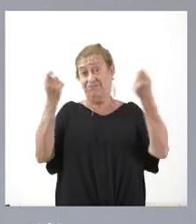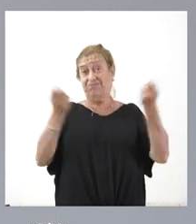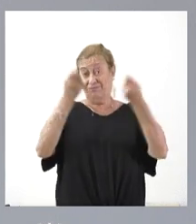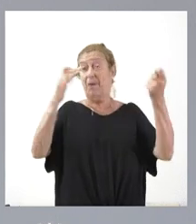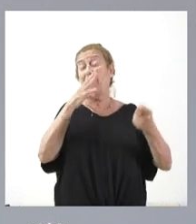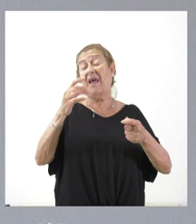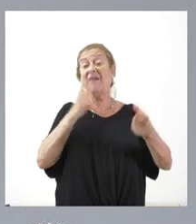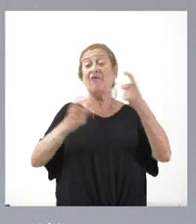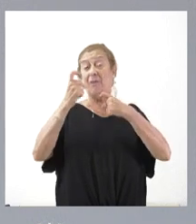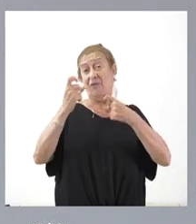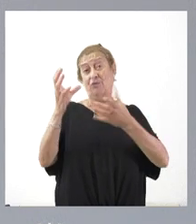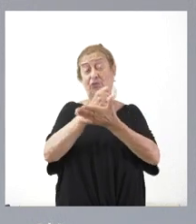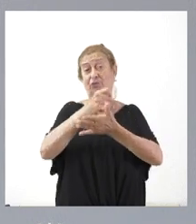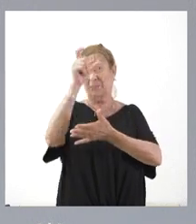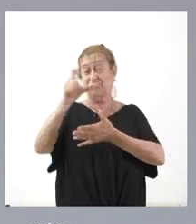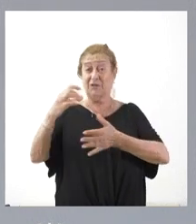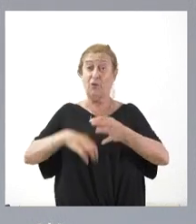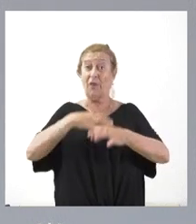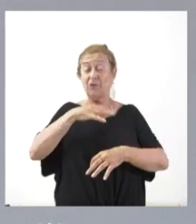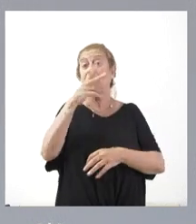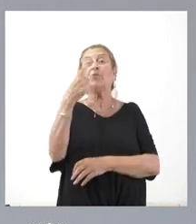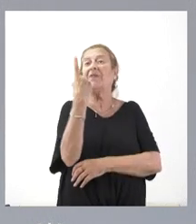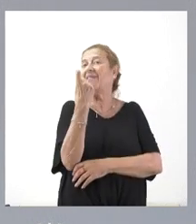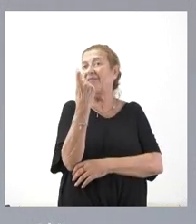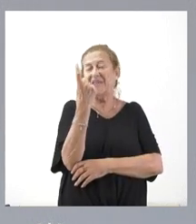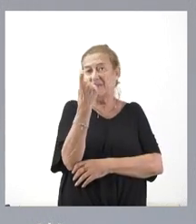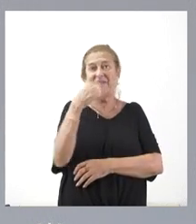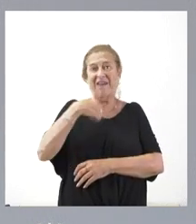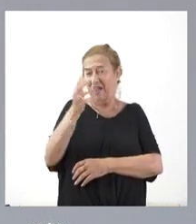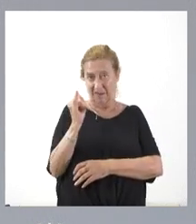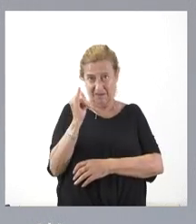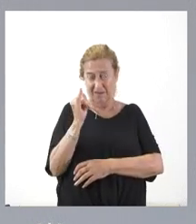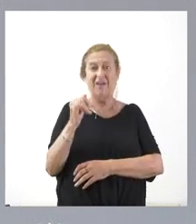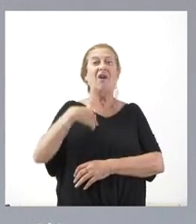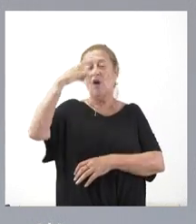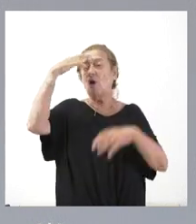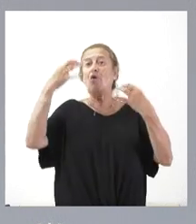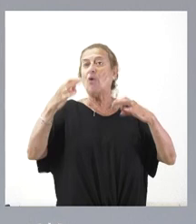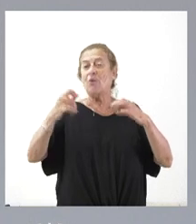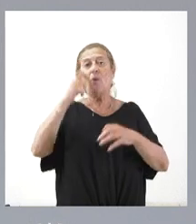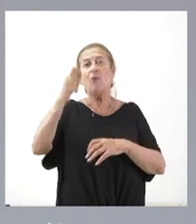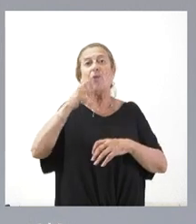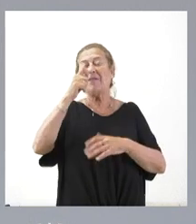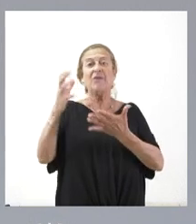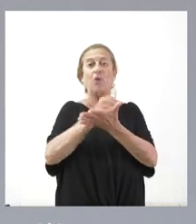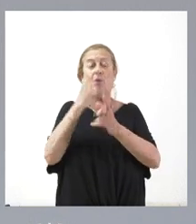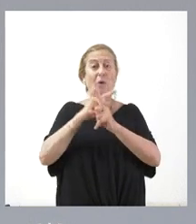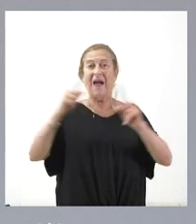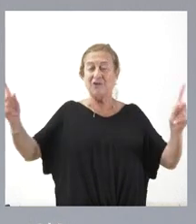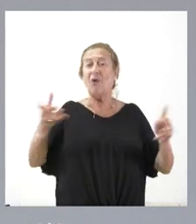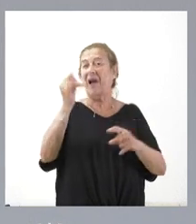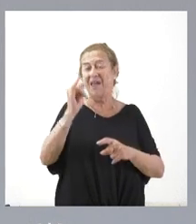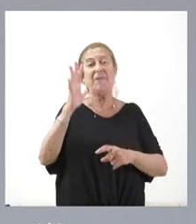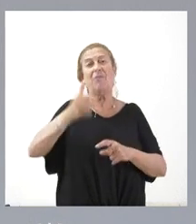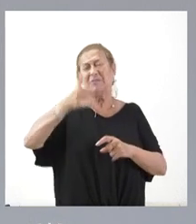de esta información al conjunto de los ciudadanos, porque es una necesidad que tenemos y que, lógicamente, durante todo el año existe, pero